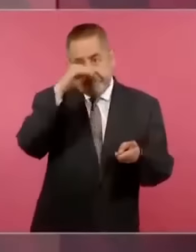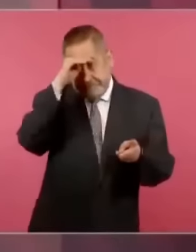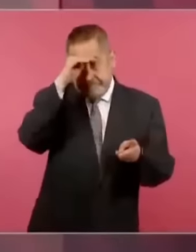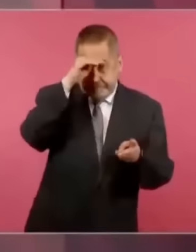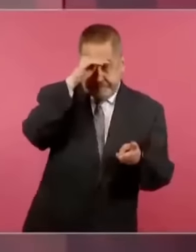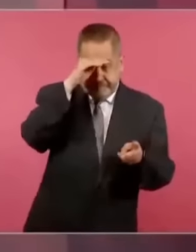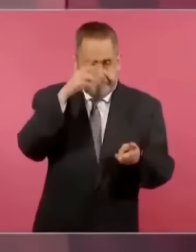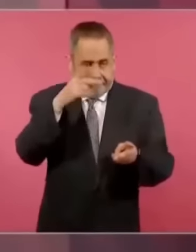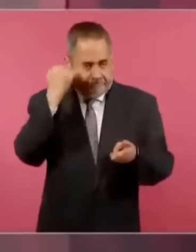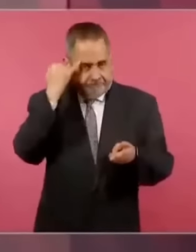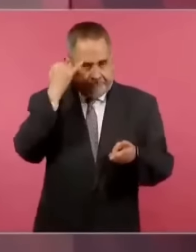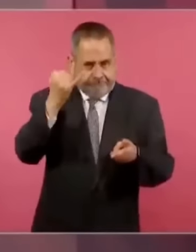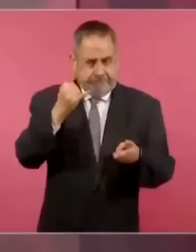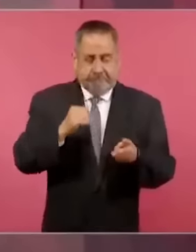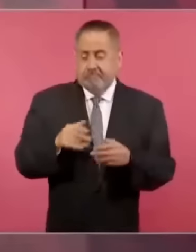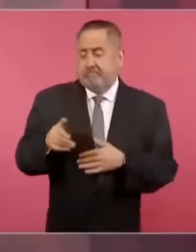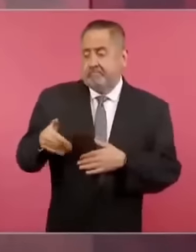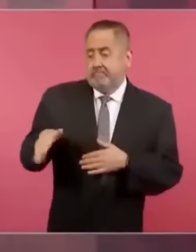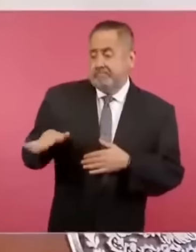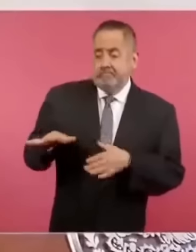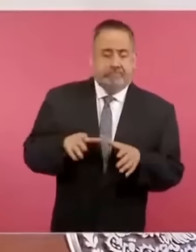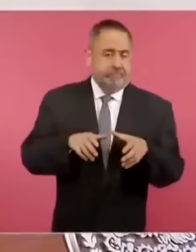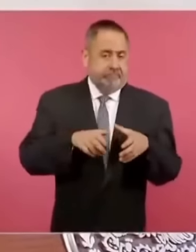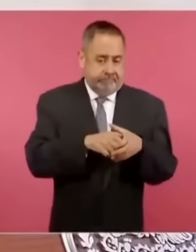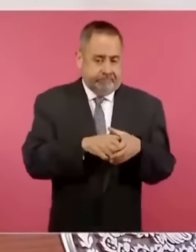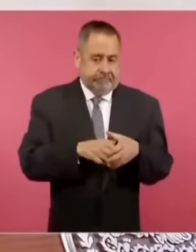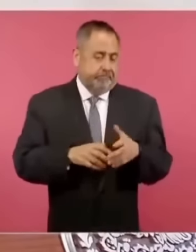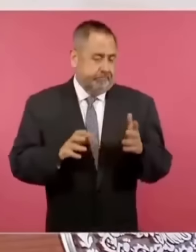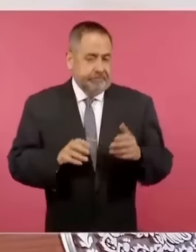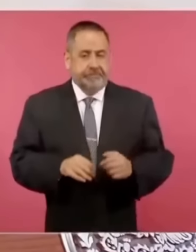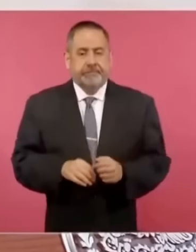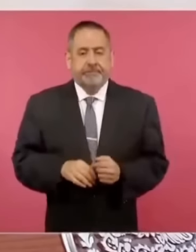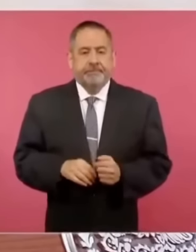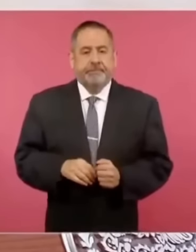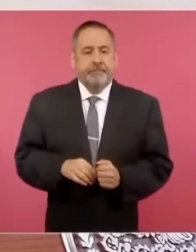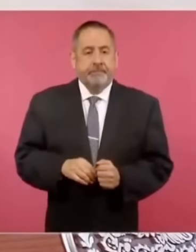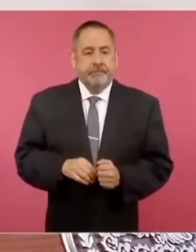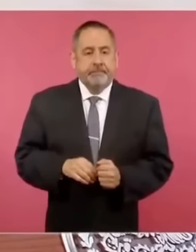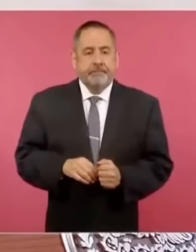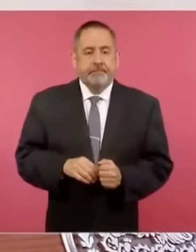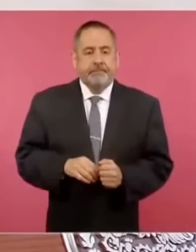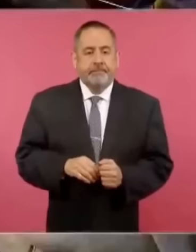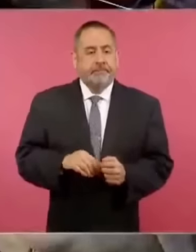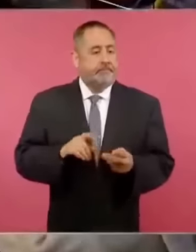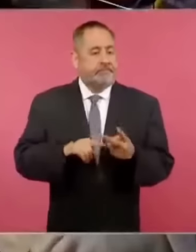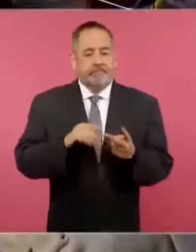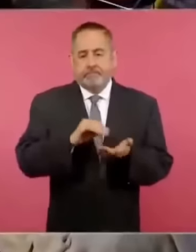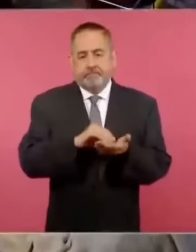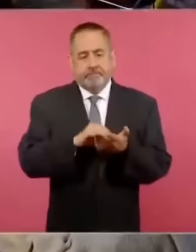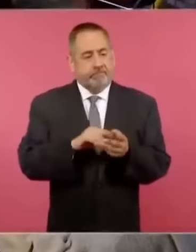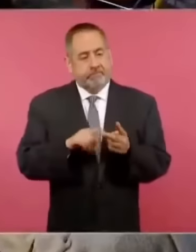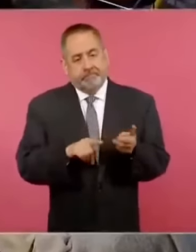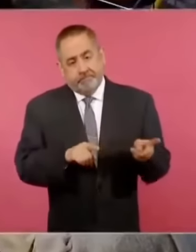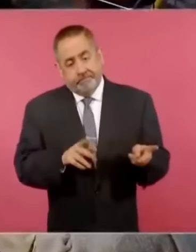clasista que predomina,